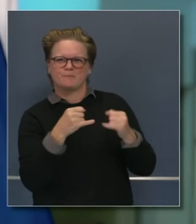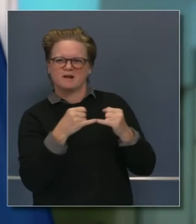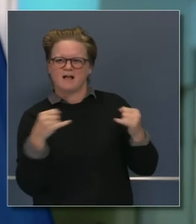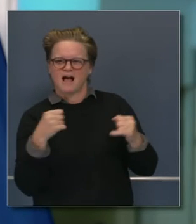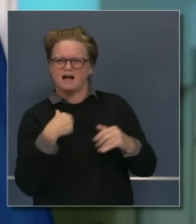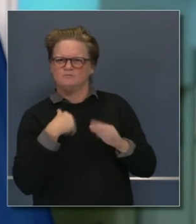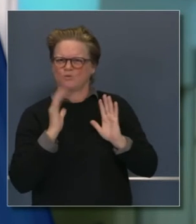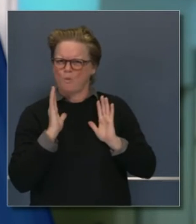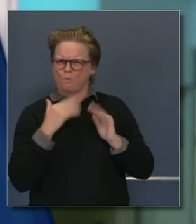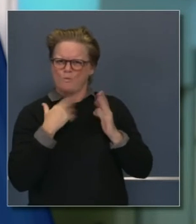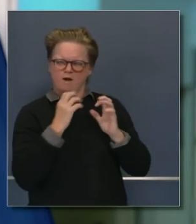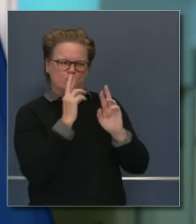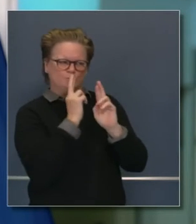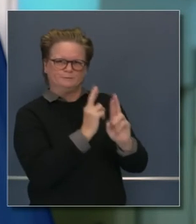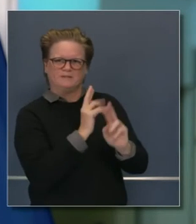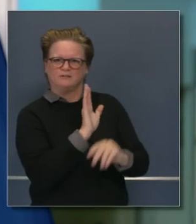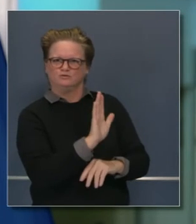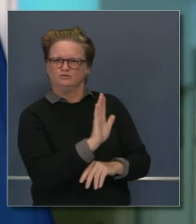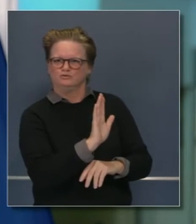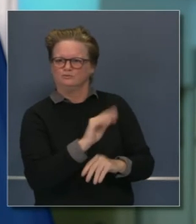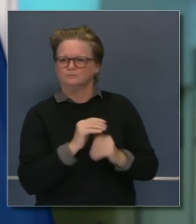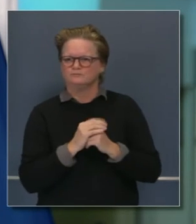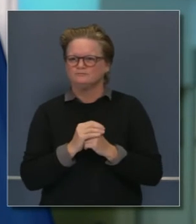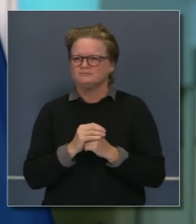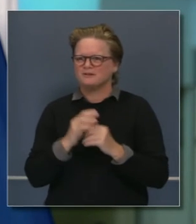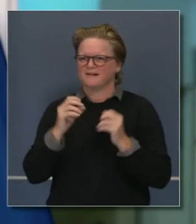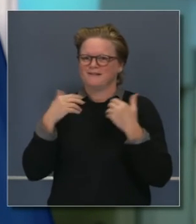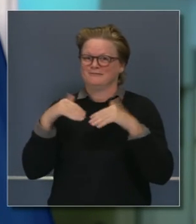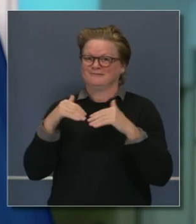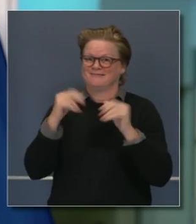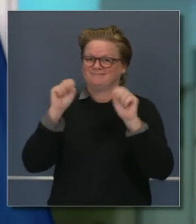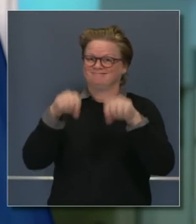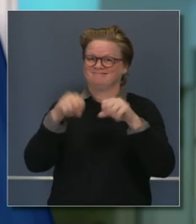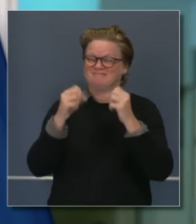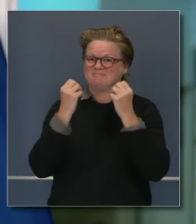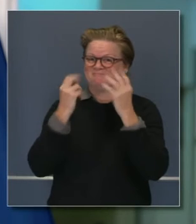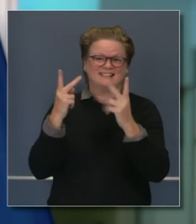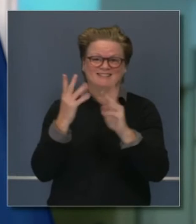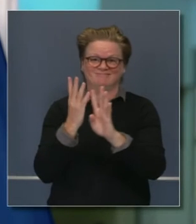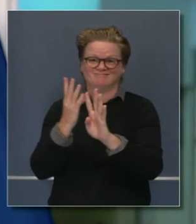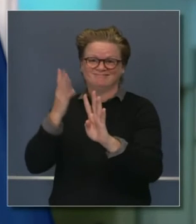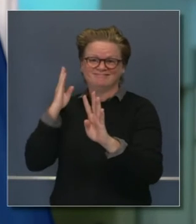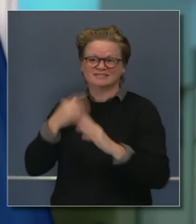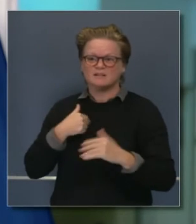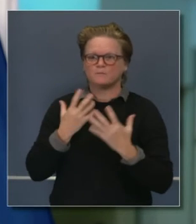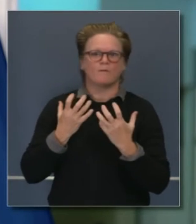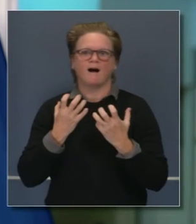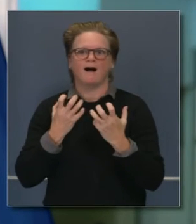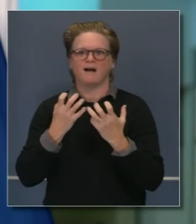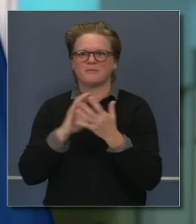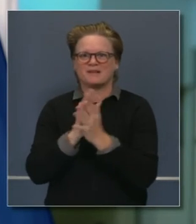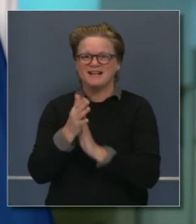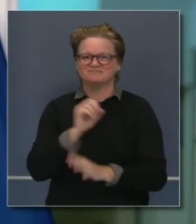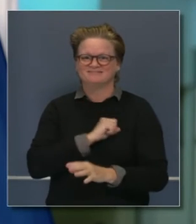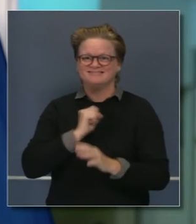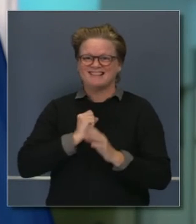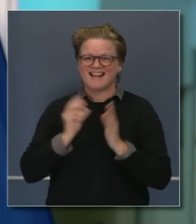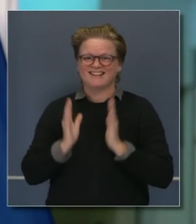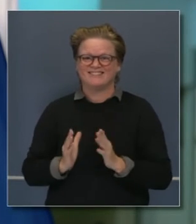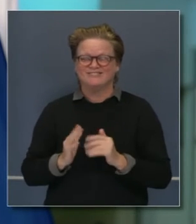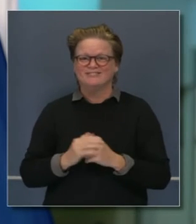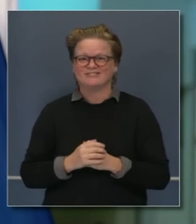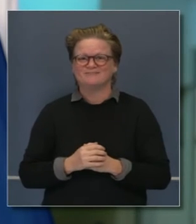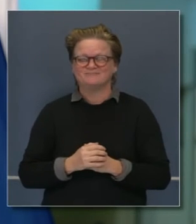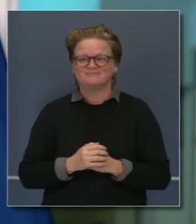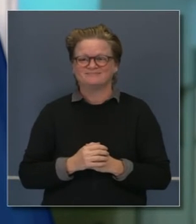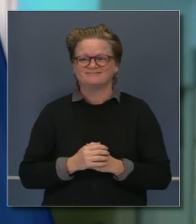Y cómo trabajaremos a través de esto. Estamos trabajando todavía con muchas consideraciones relacionado a cuál